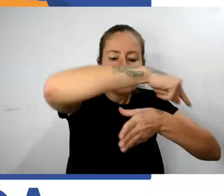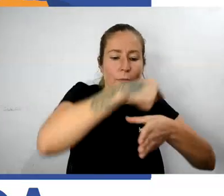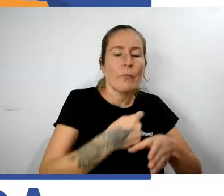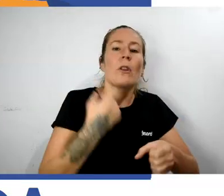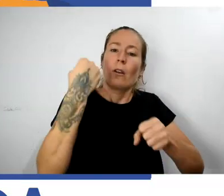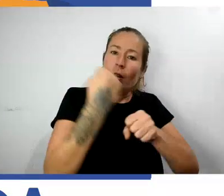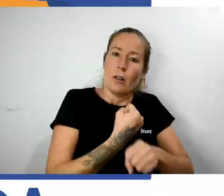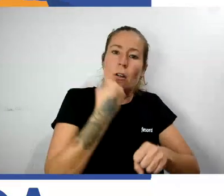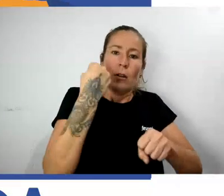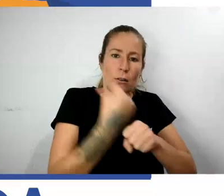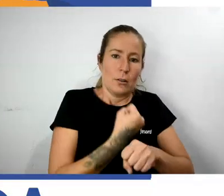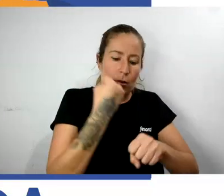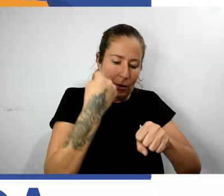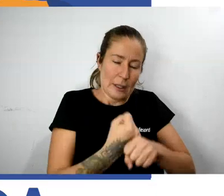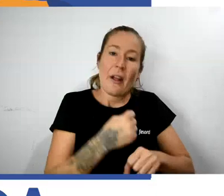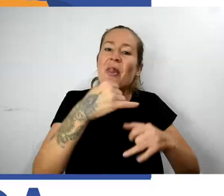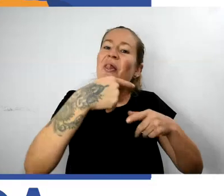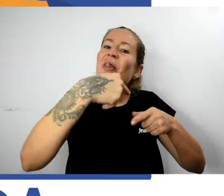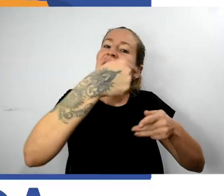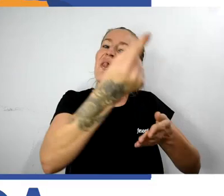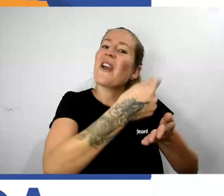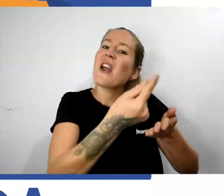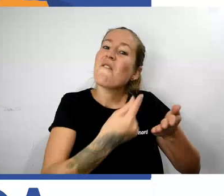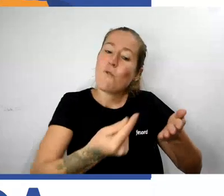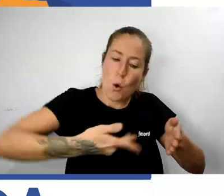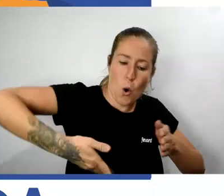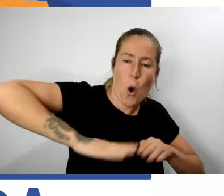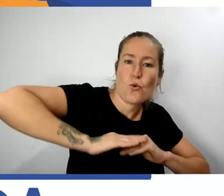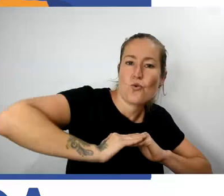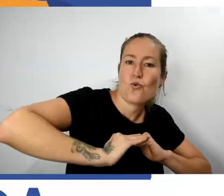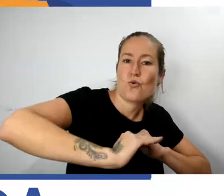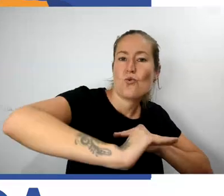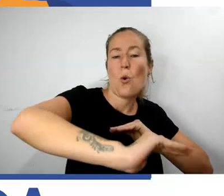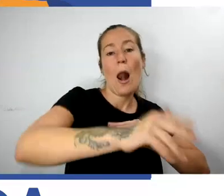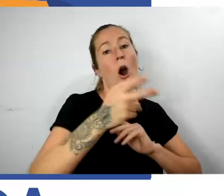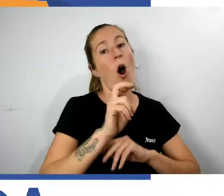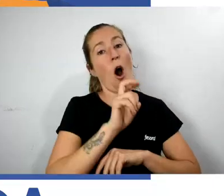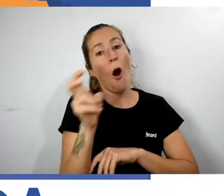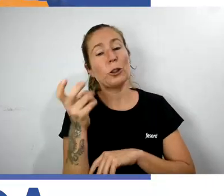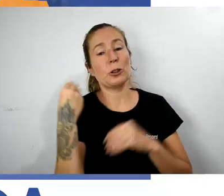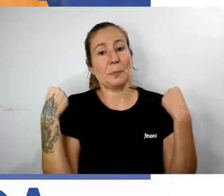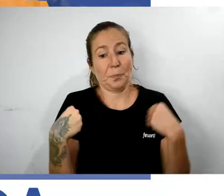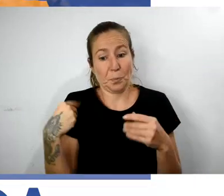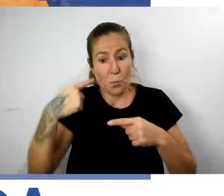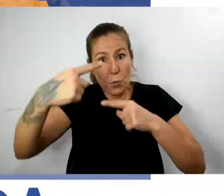en el suelo. Los otros giraban la manilla de hierro de la rueda que recogía el hilo.